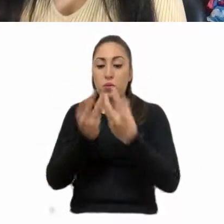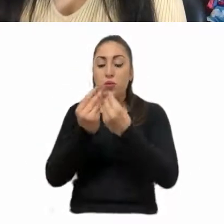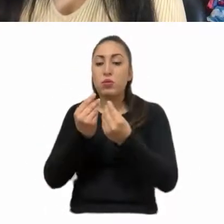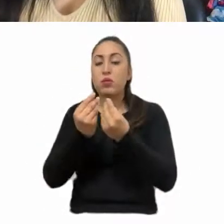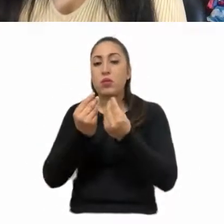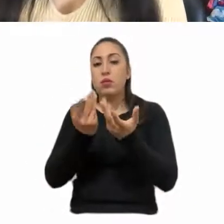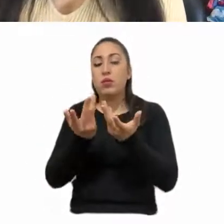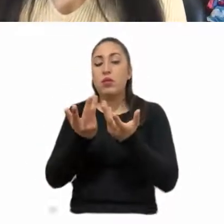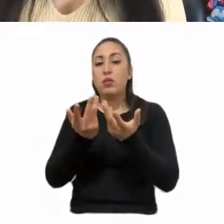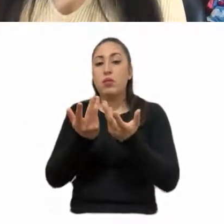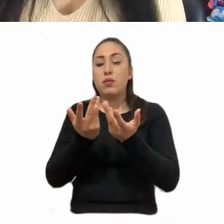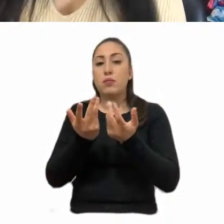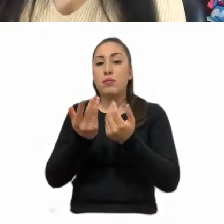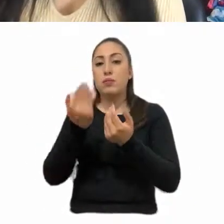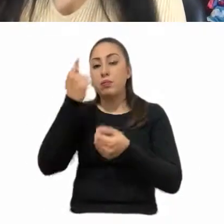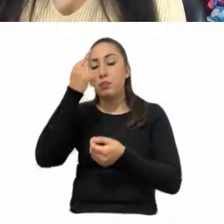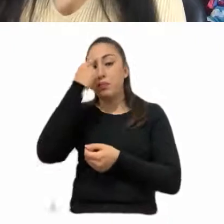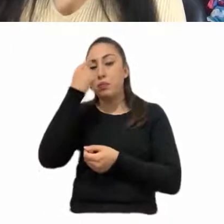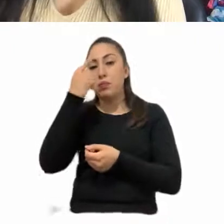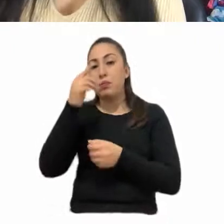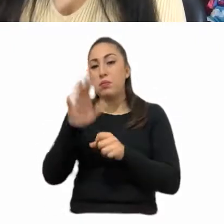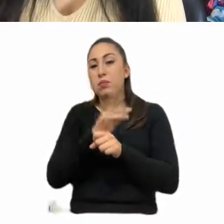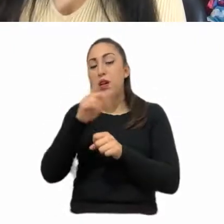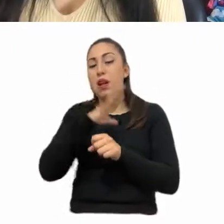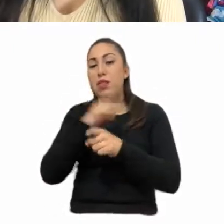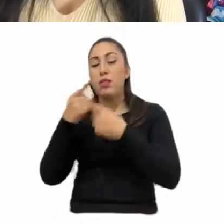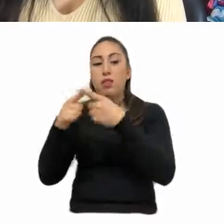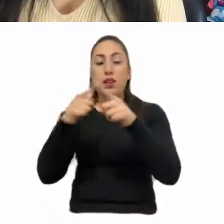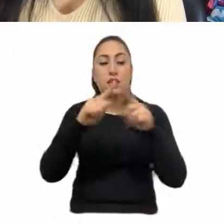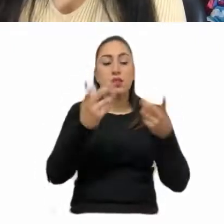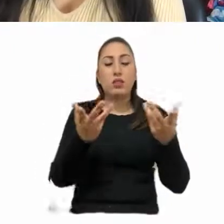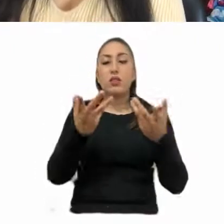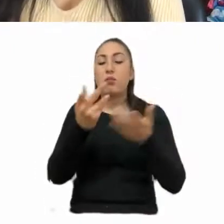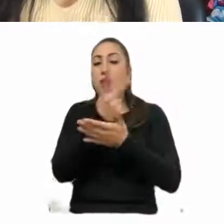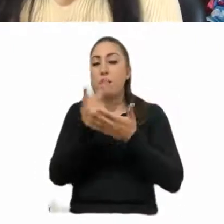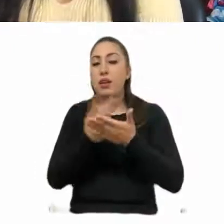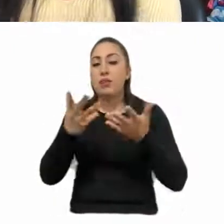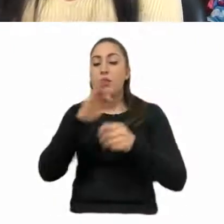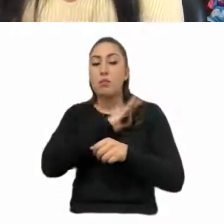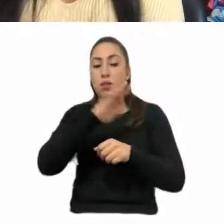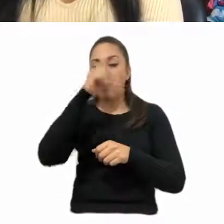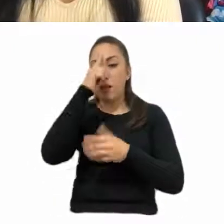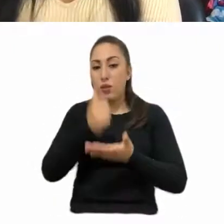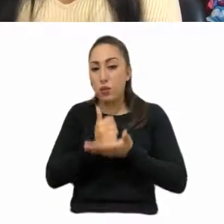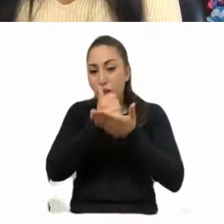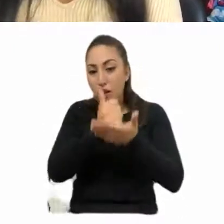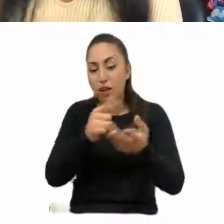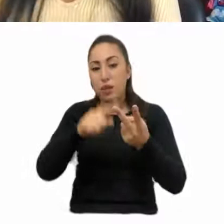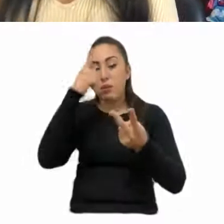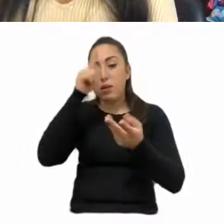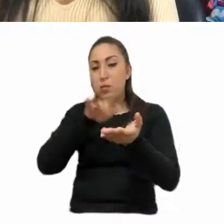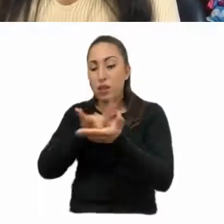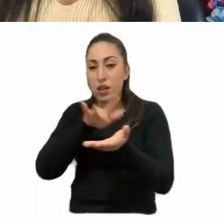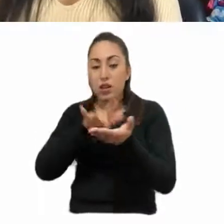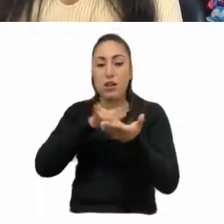eh hacen toda una serie de programas de acciones para ayudar a palear, a hacer una reactivación económica,